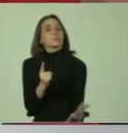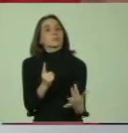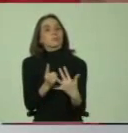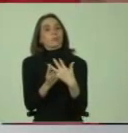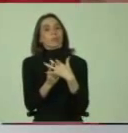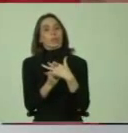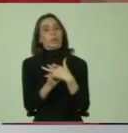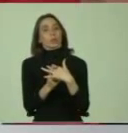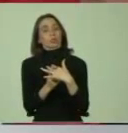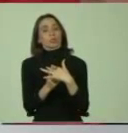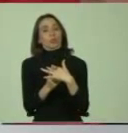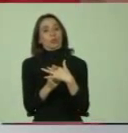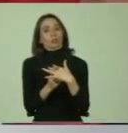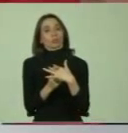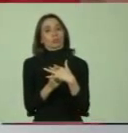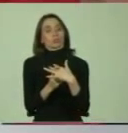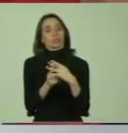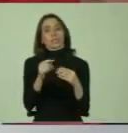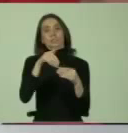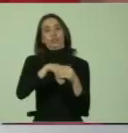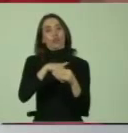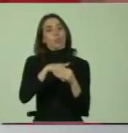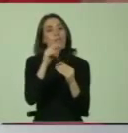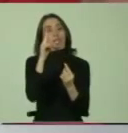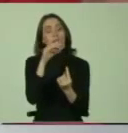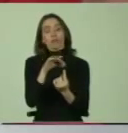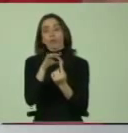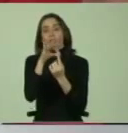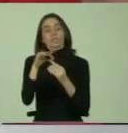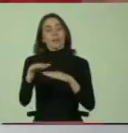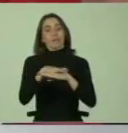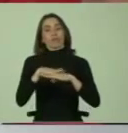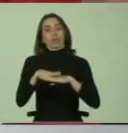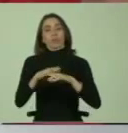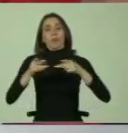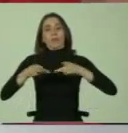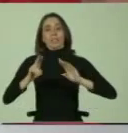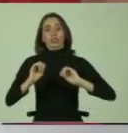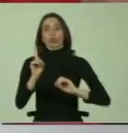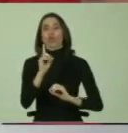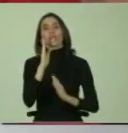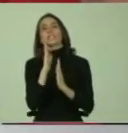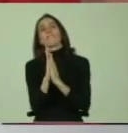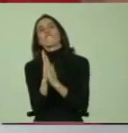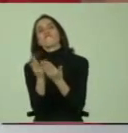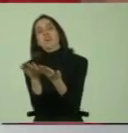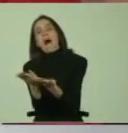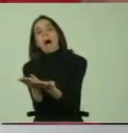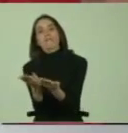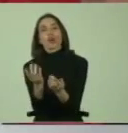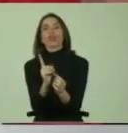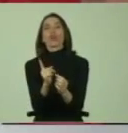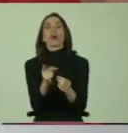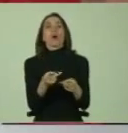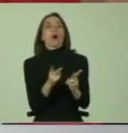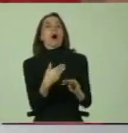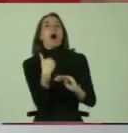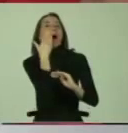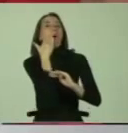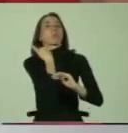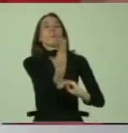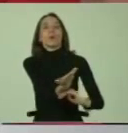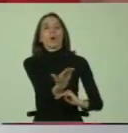es un contenido fundamental del derecho a la educación, no es un favor, no es una concesión y no es un